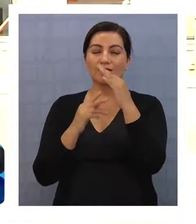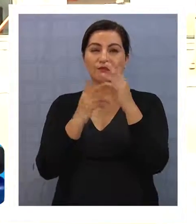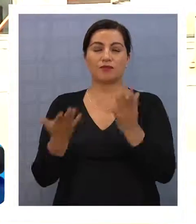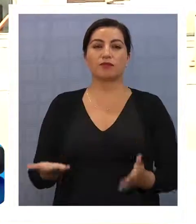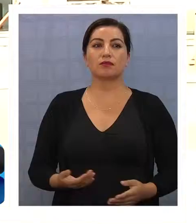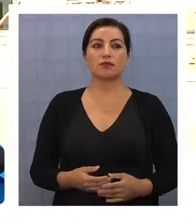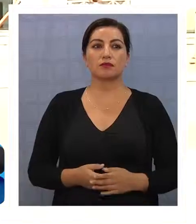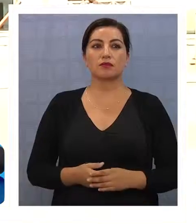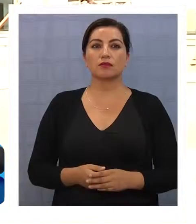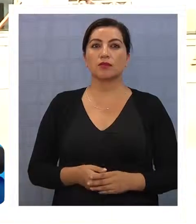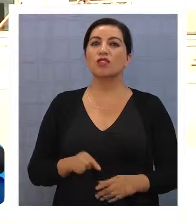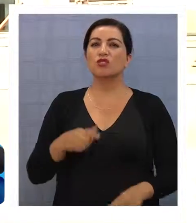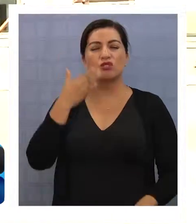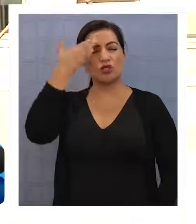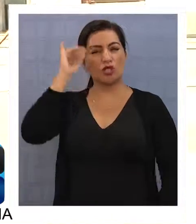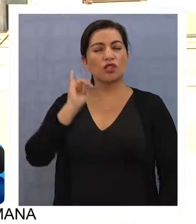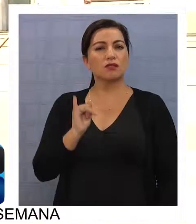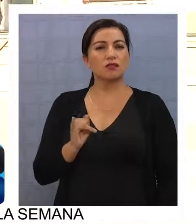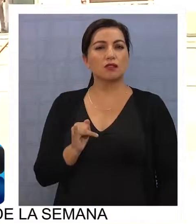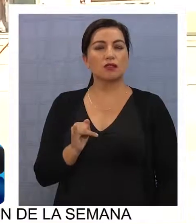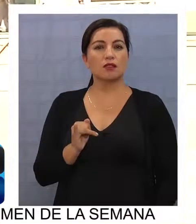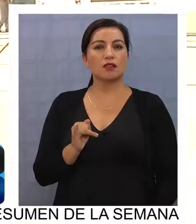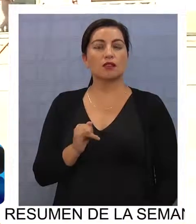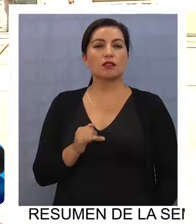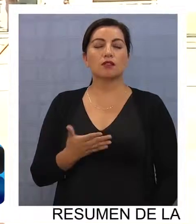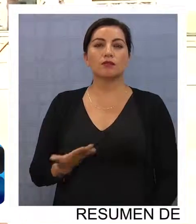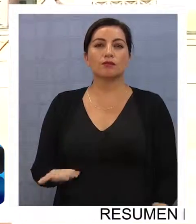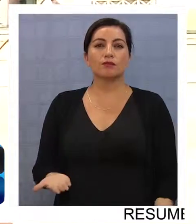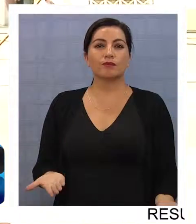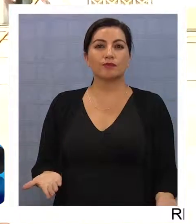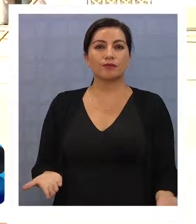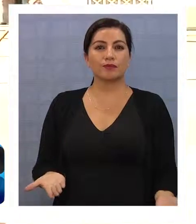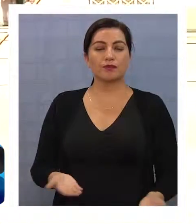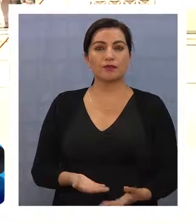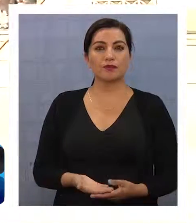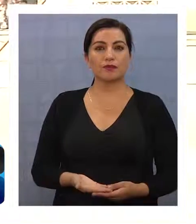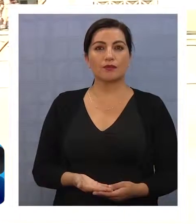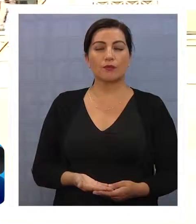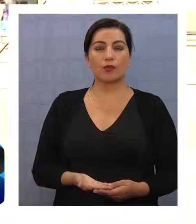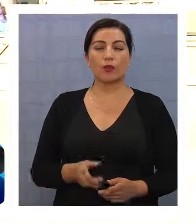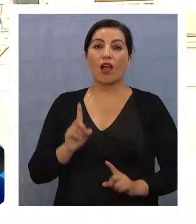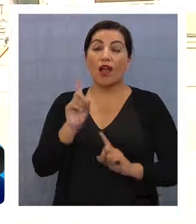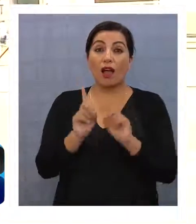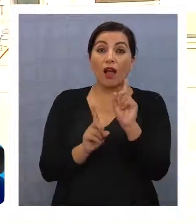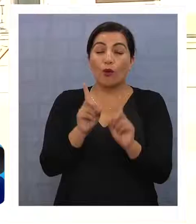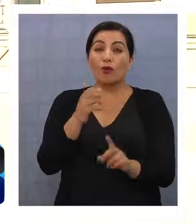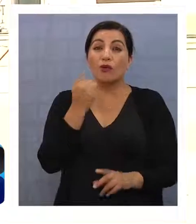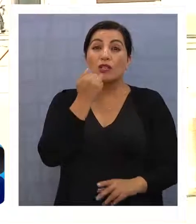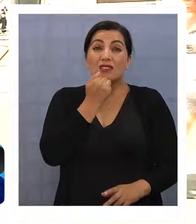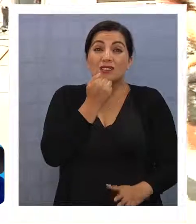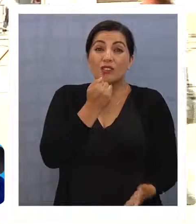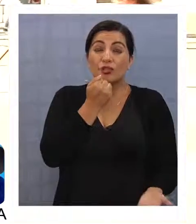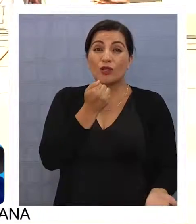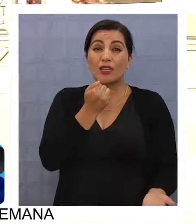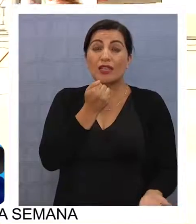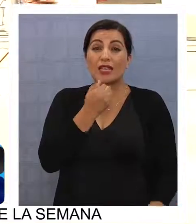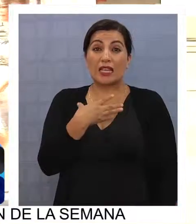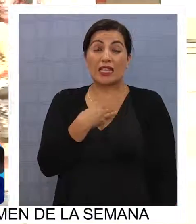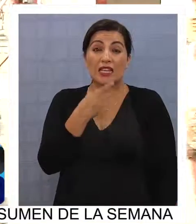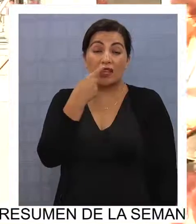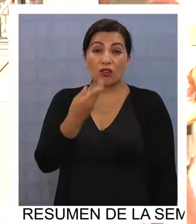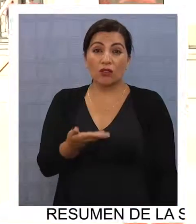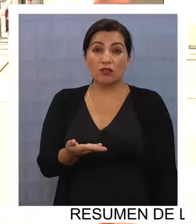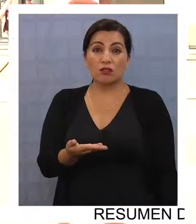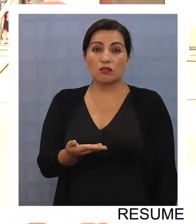que sí, porque tiene un gran respaldo en el sentido de que, por último, los pequeños errores que puedan tener, pueden ser corregidos por